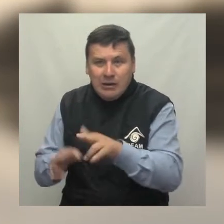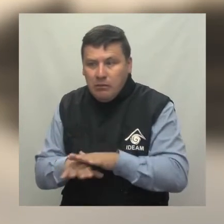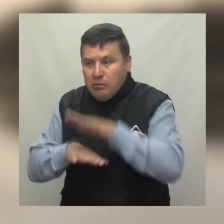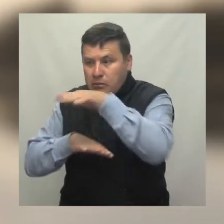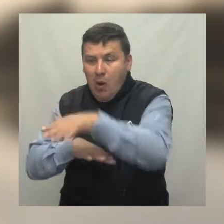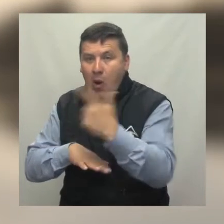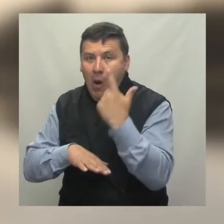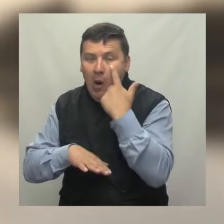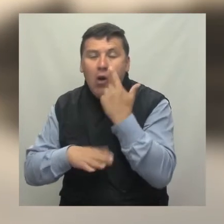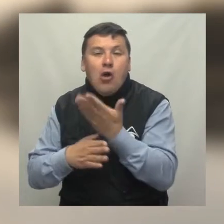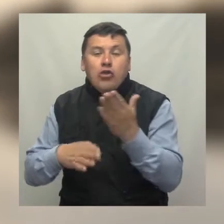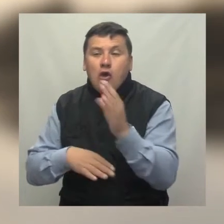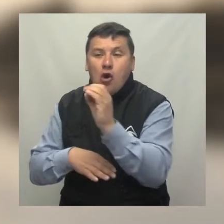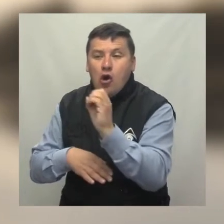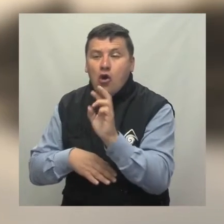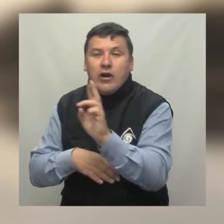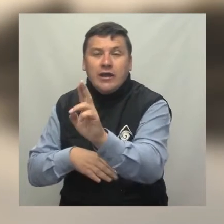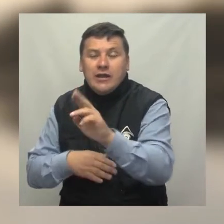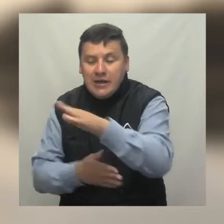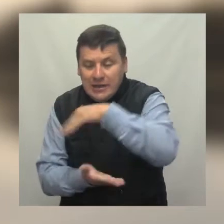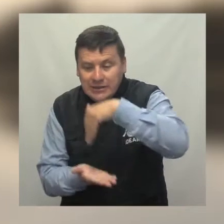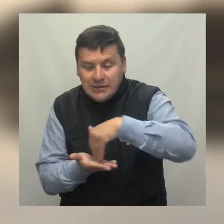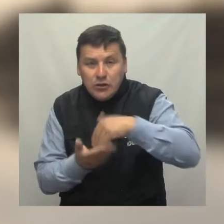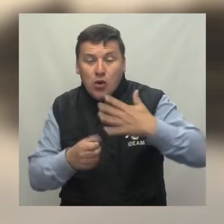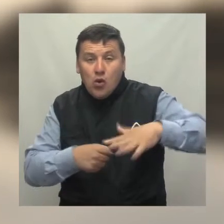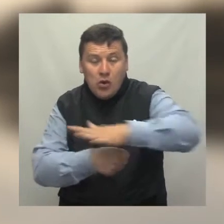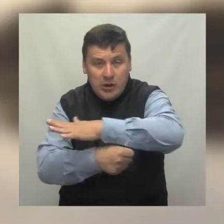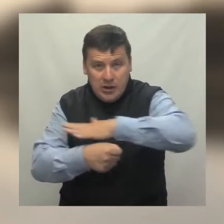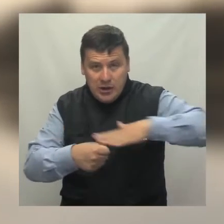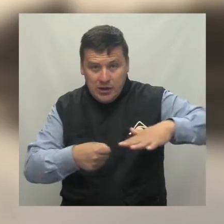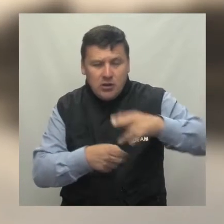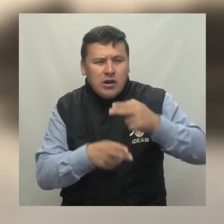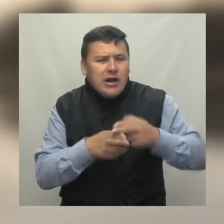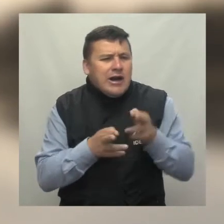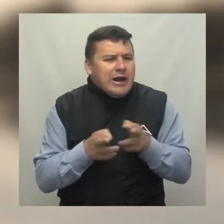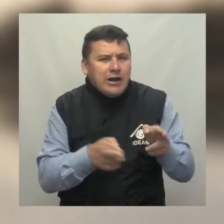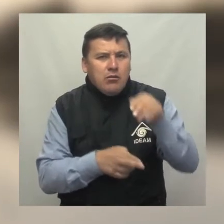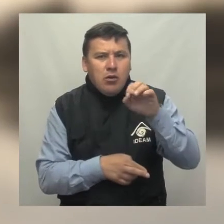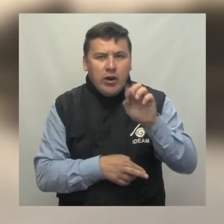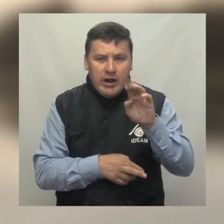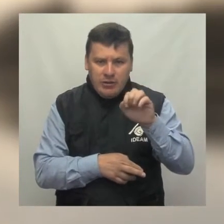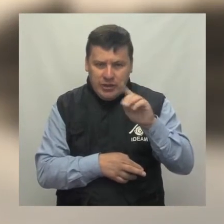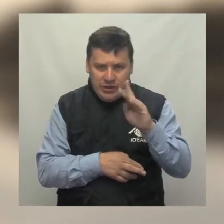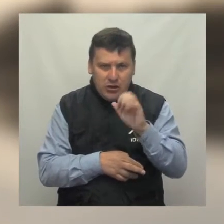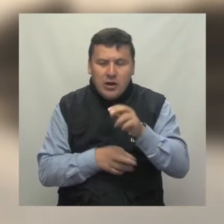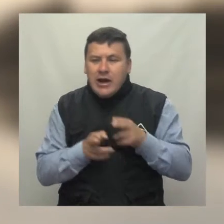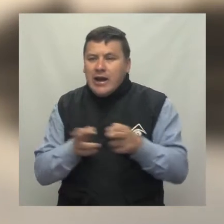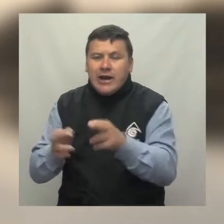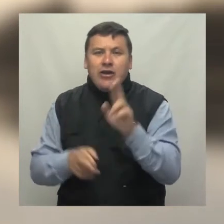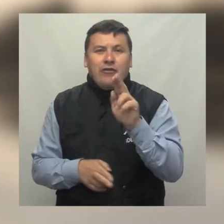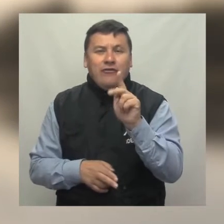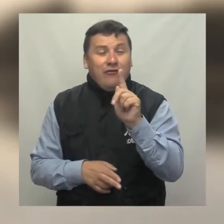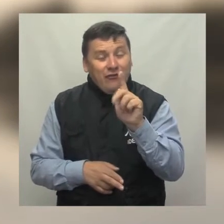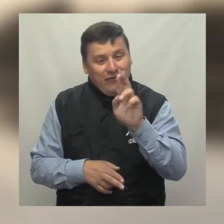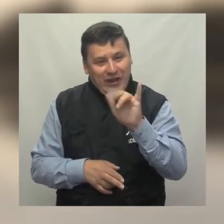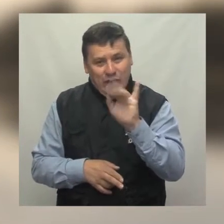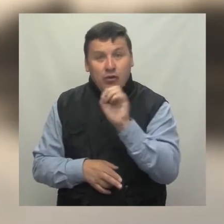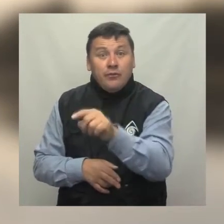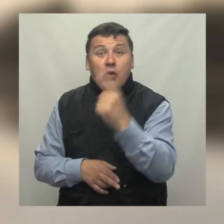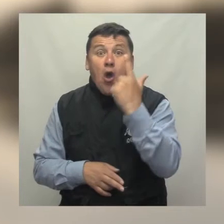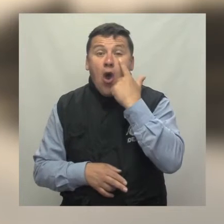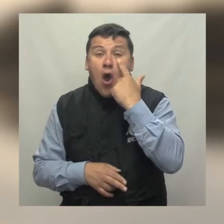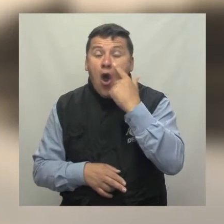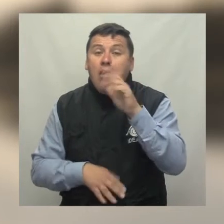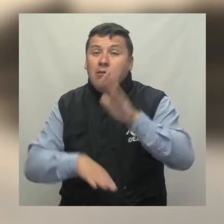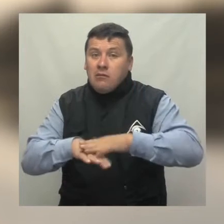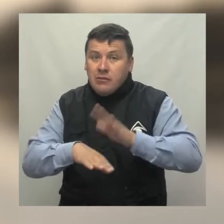ríos Ubicados en el oriente y centro de Cundinamarca En el río Amoladero, río Ceibas y río Frío Alerta roja por